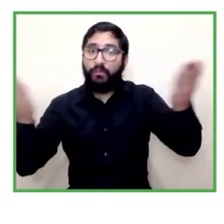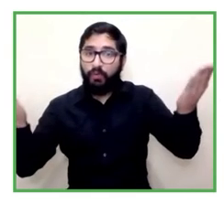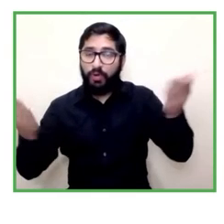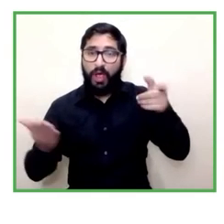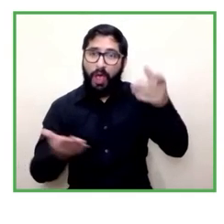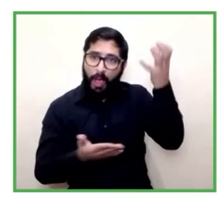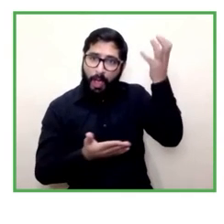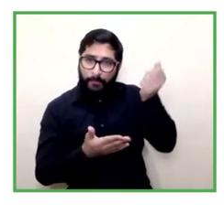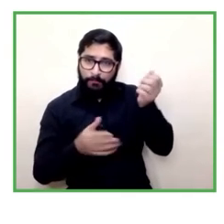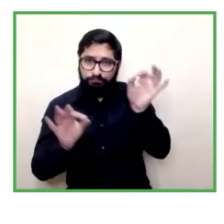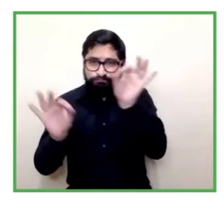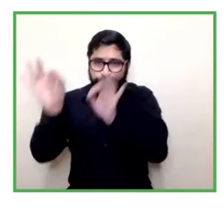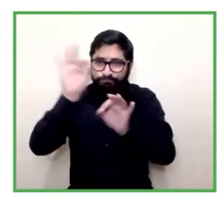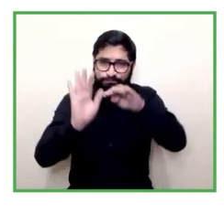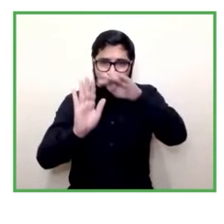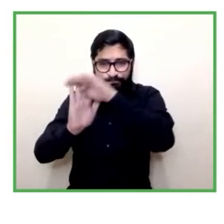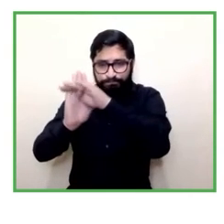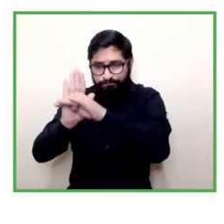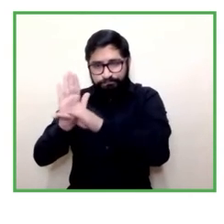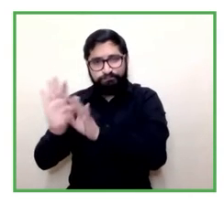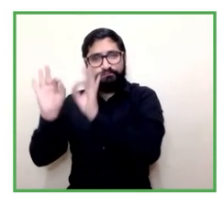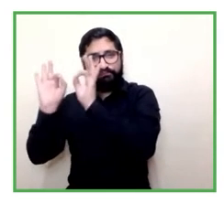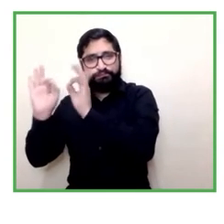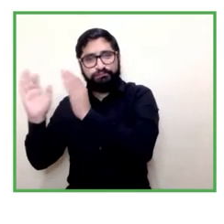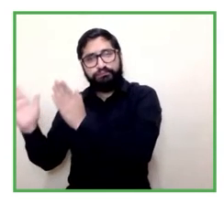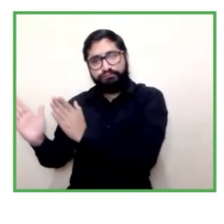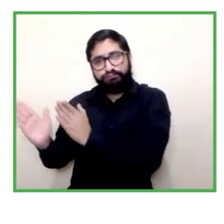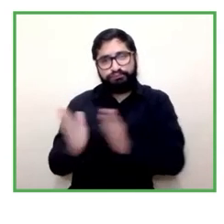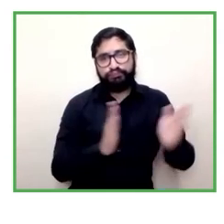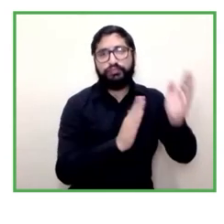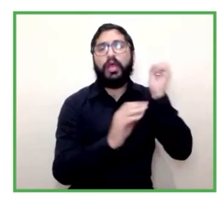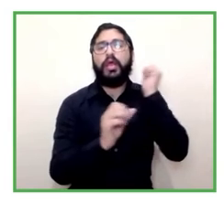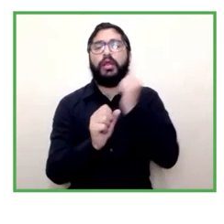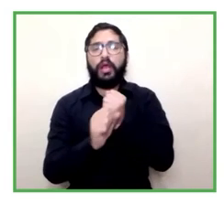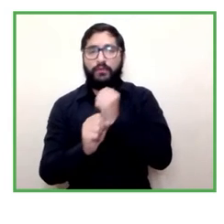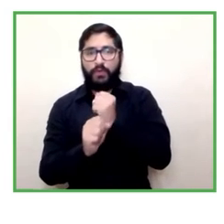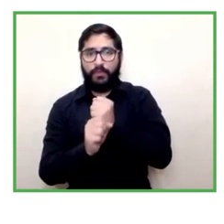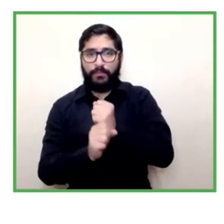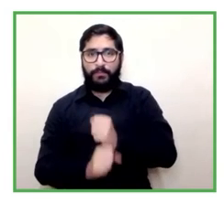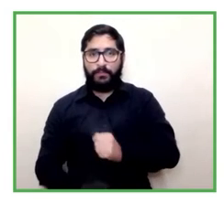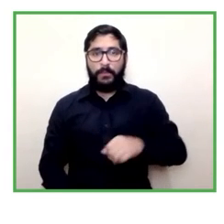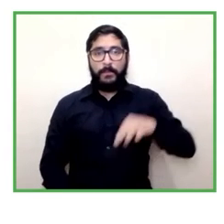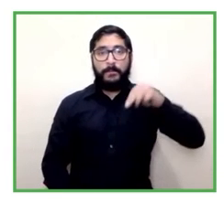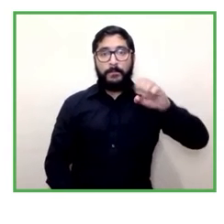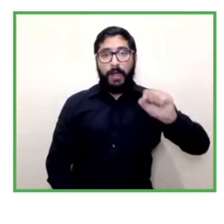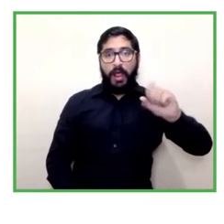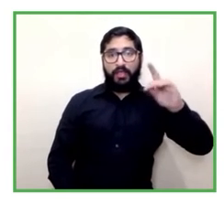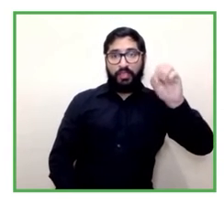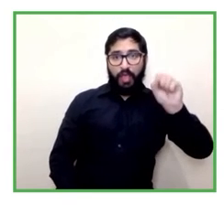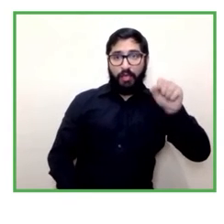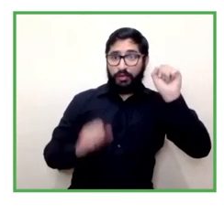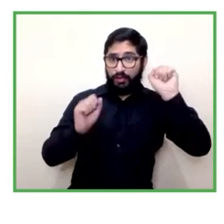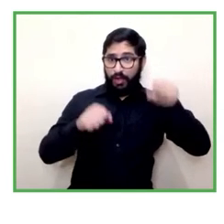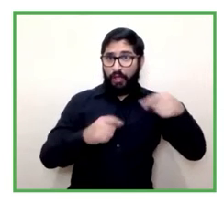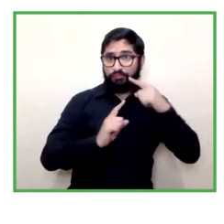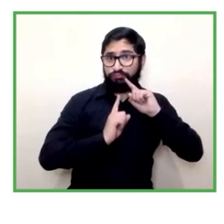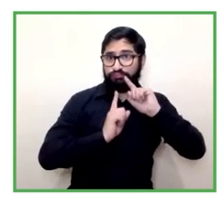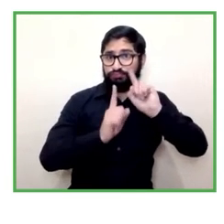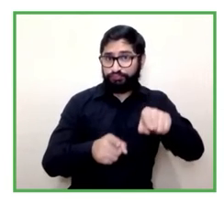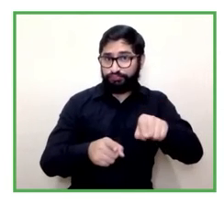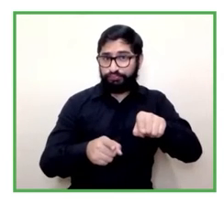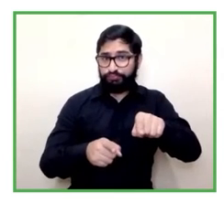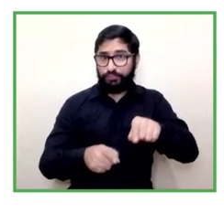creo que Marta lo planteó también con fuerza Felipe en el sentido de decir que formar cualquier formación